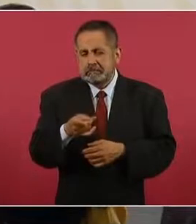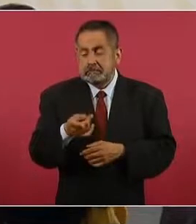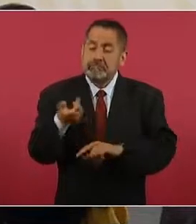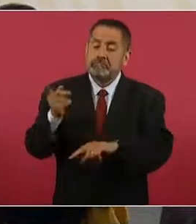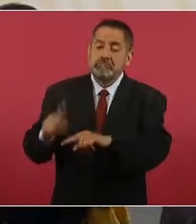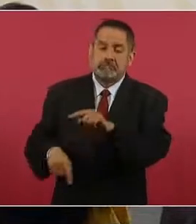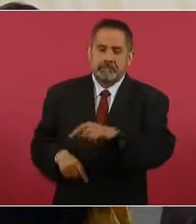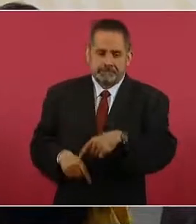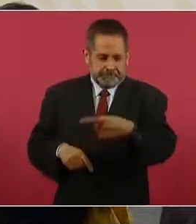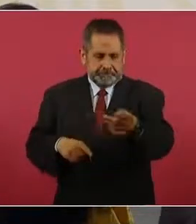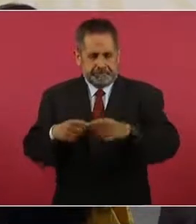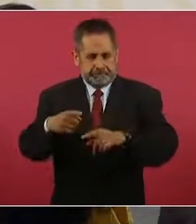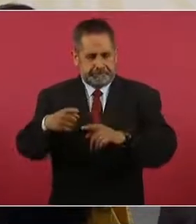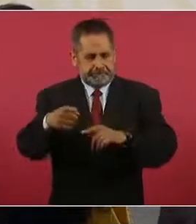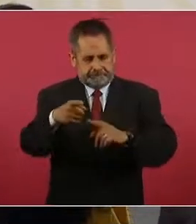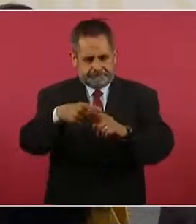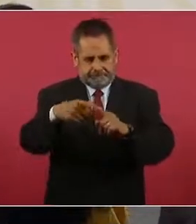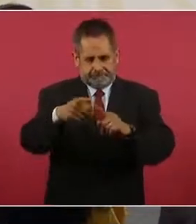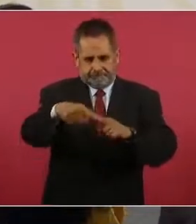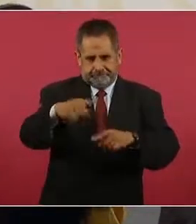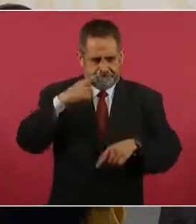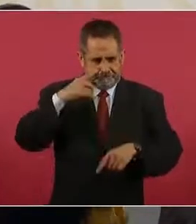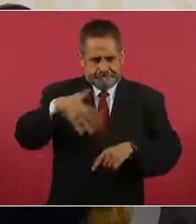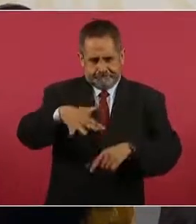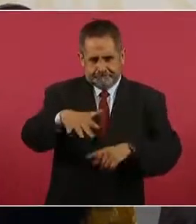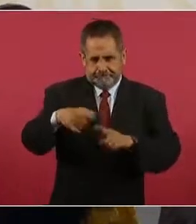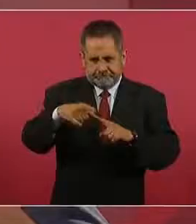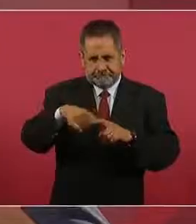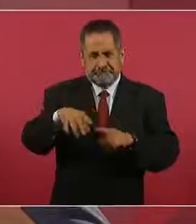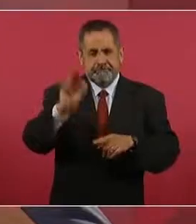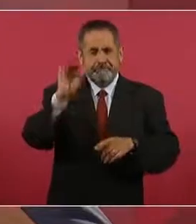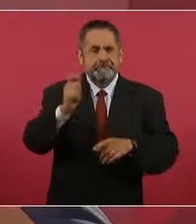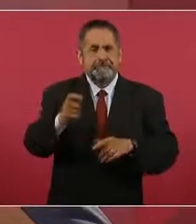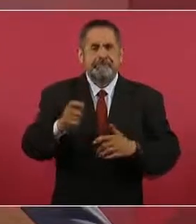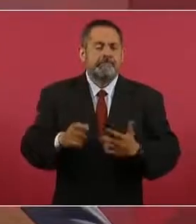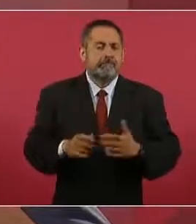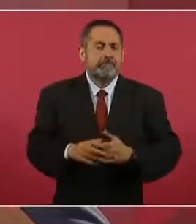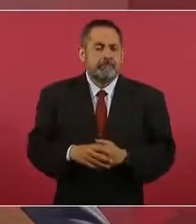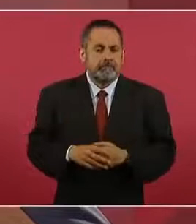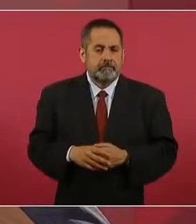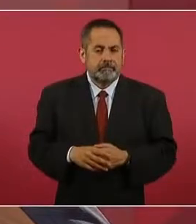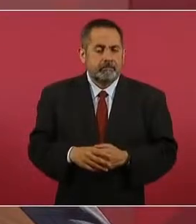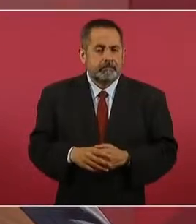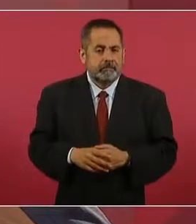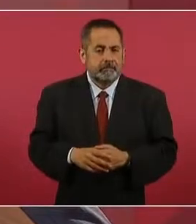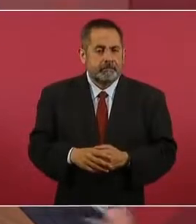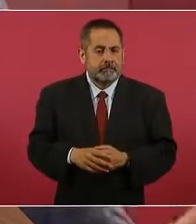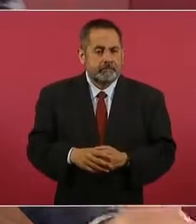Ahí les dejo de tarea que busquen el mensaje.